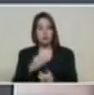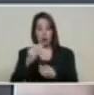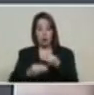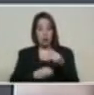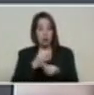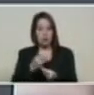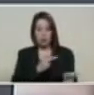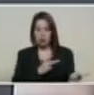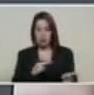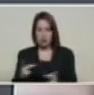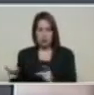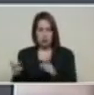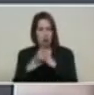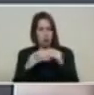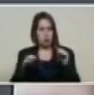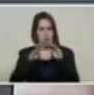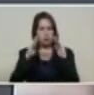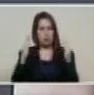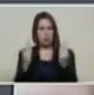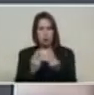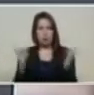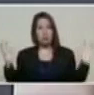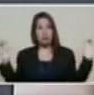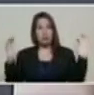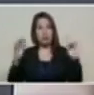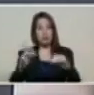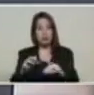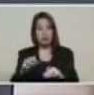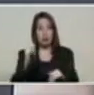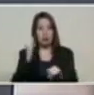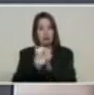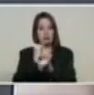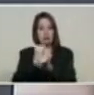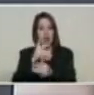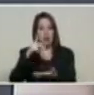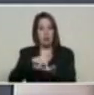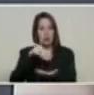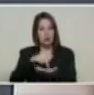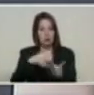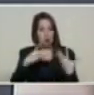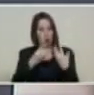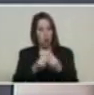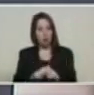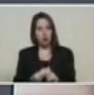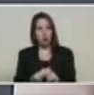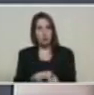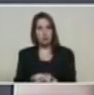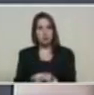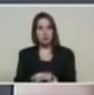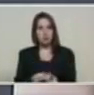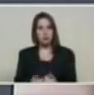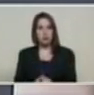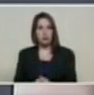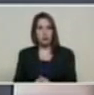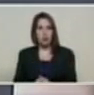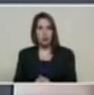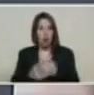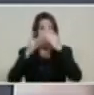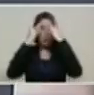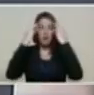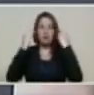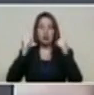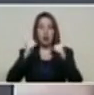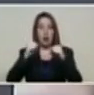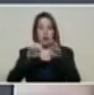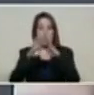invitación amplia al mundo entero para que nos acompañen nuevamente los expertos del mundo